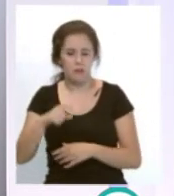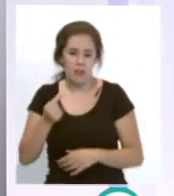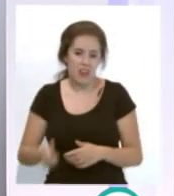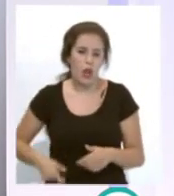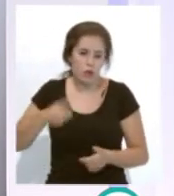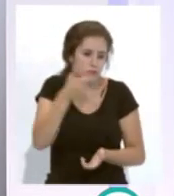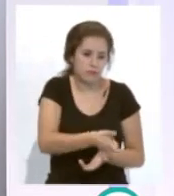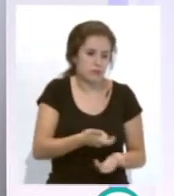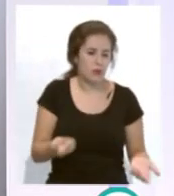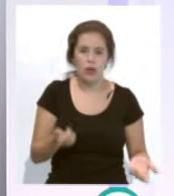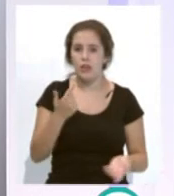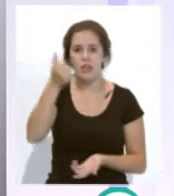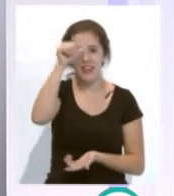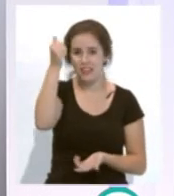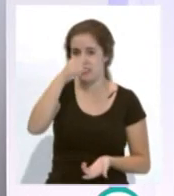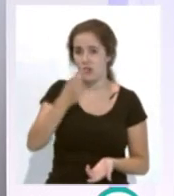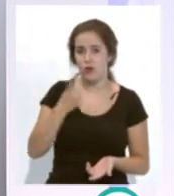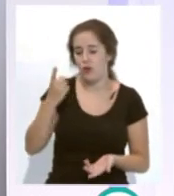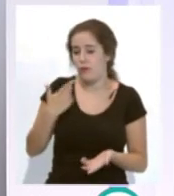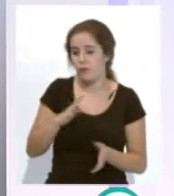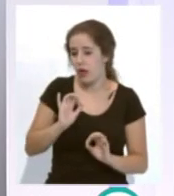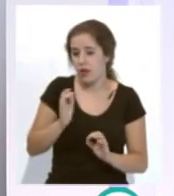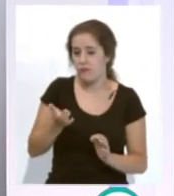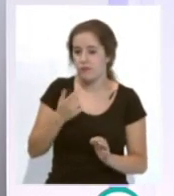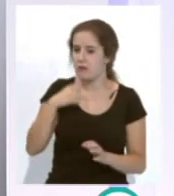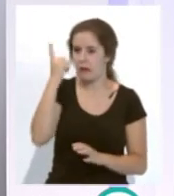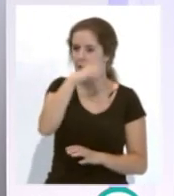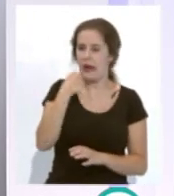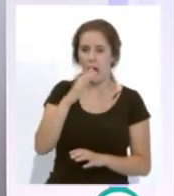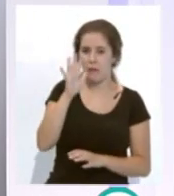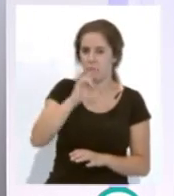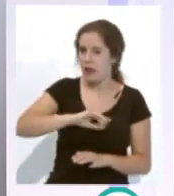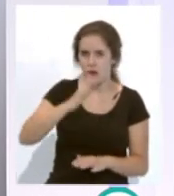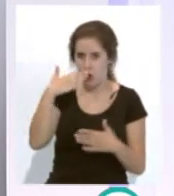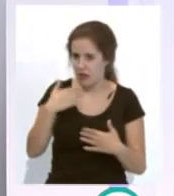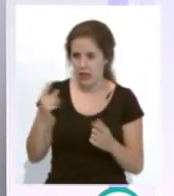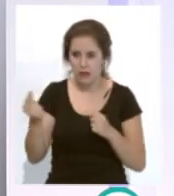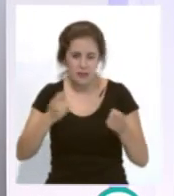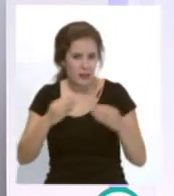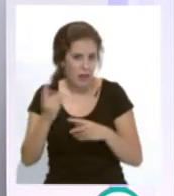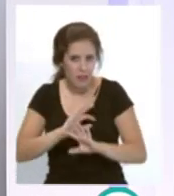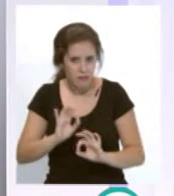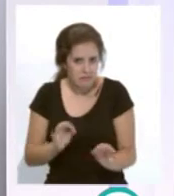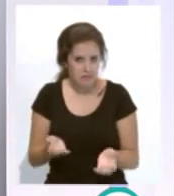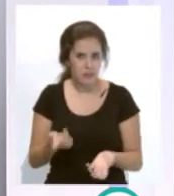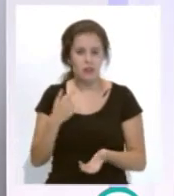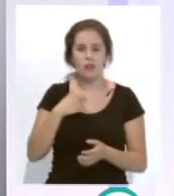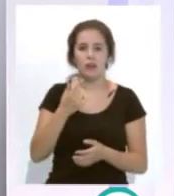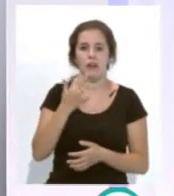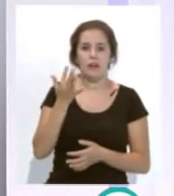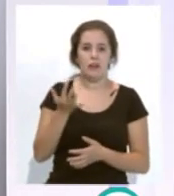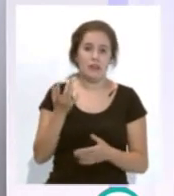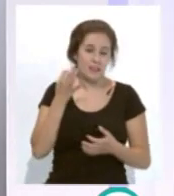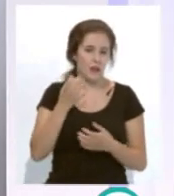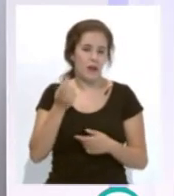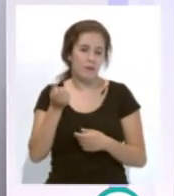mesa y el chico, lo decía el presidente, no ha habido una mala cara durante la negociación, durante la negociación con un tiralla floja,